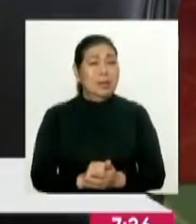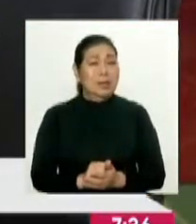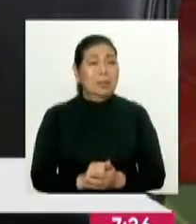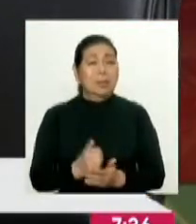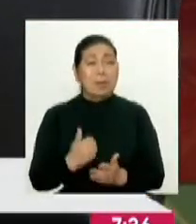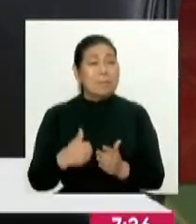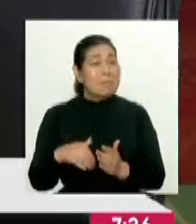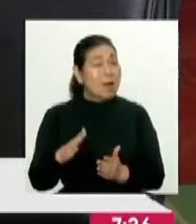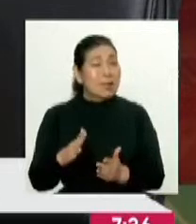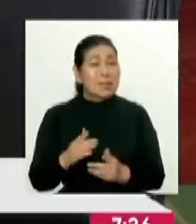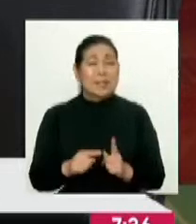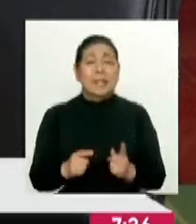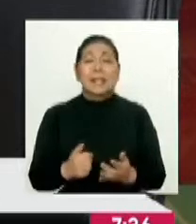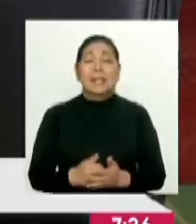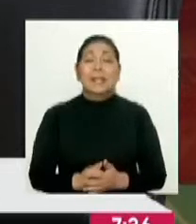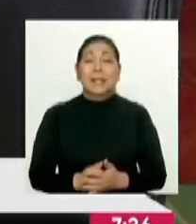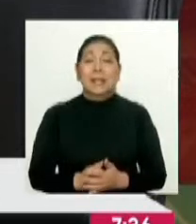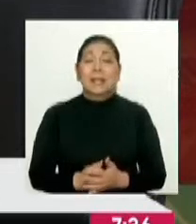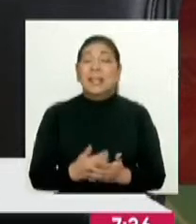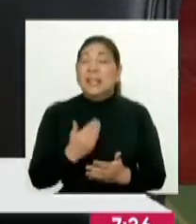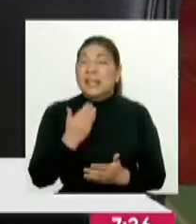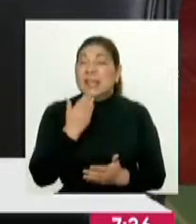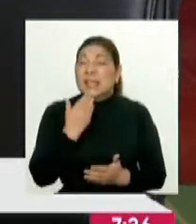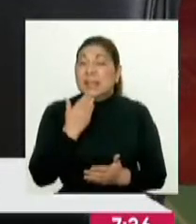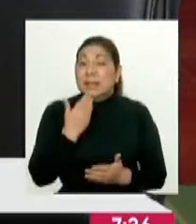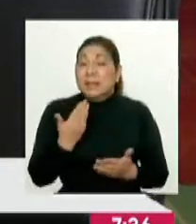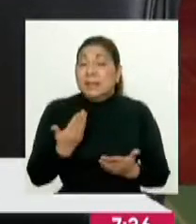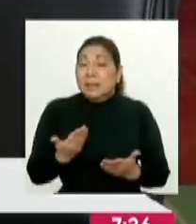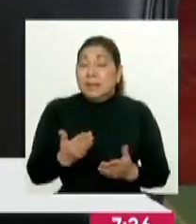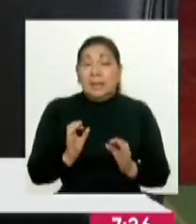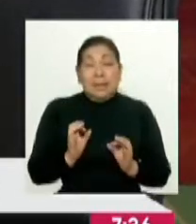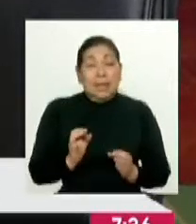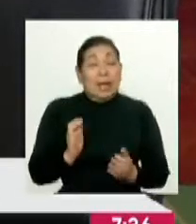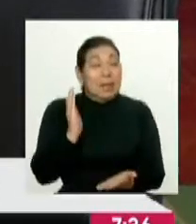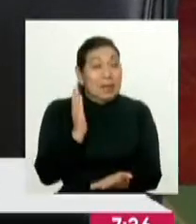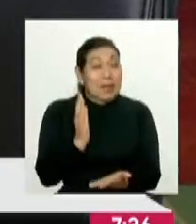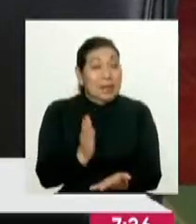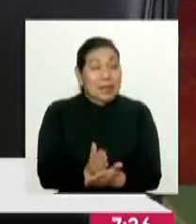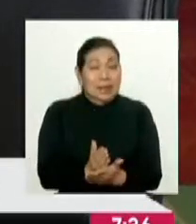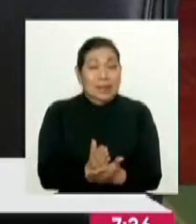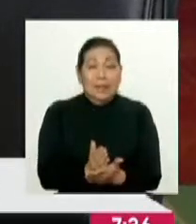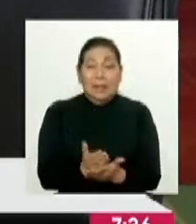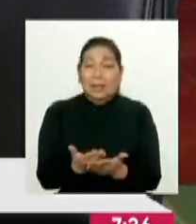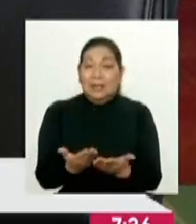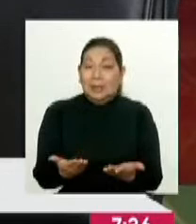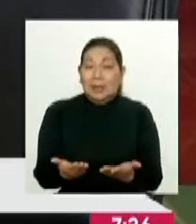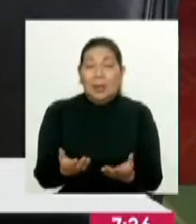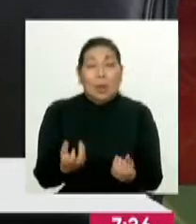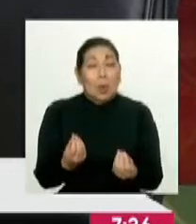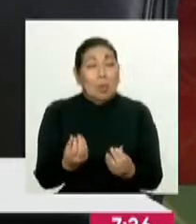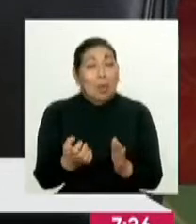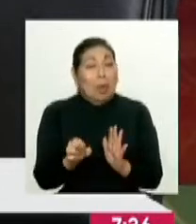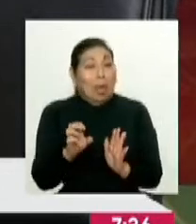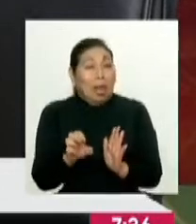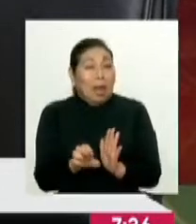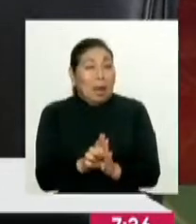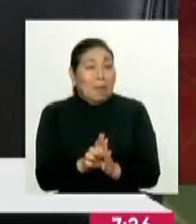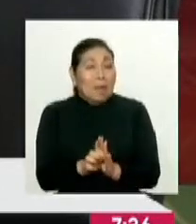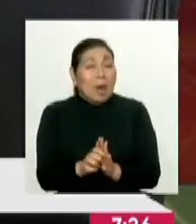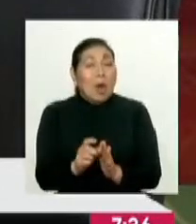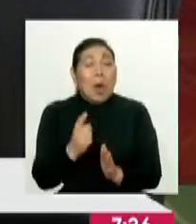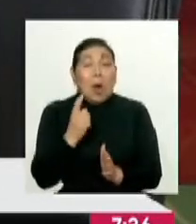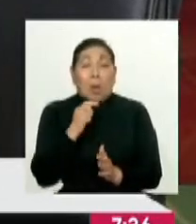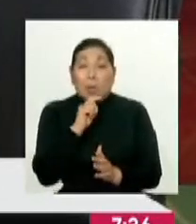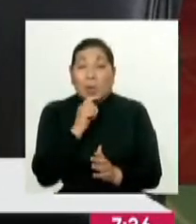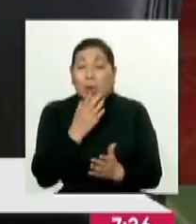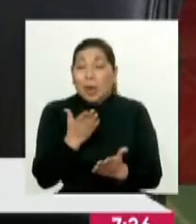exorbitantes y quienes estaban siendo sancionados de pronto, solo como un ejemplo, podían ser candidatos y